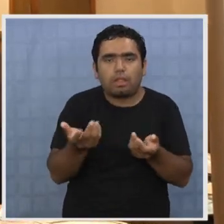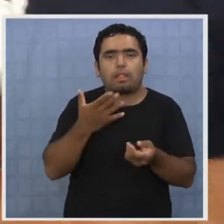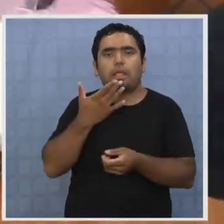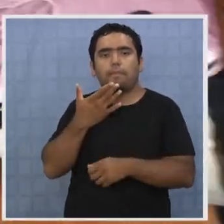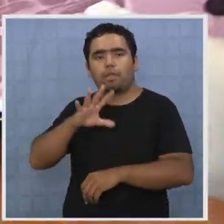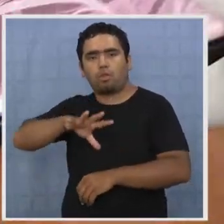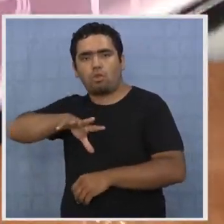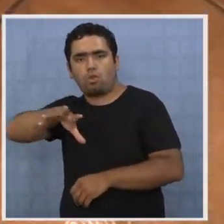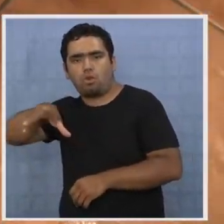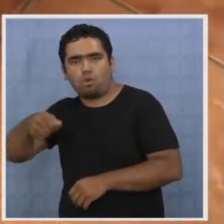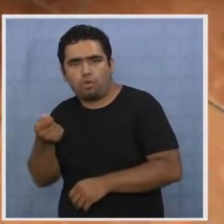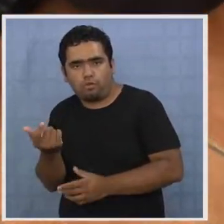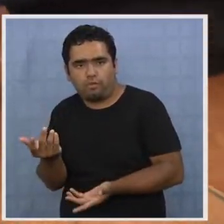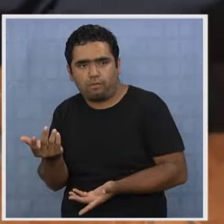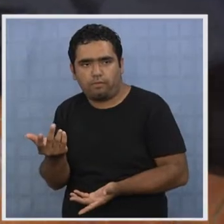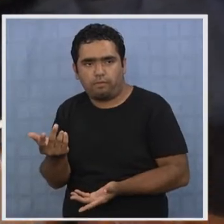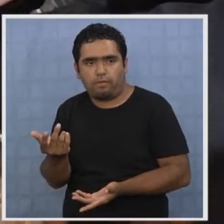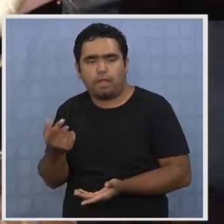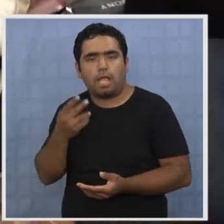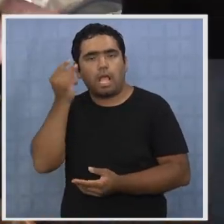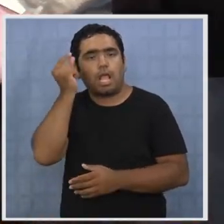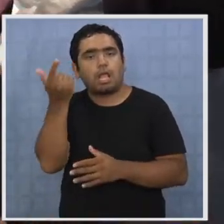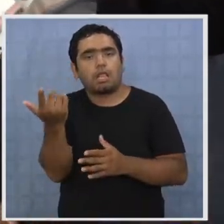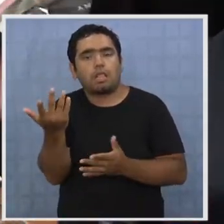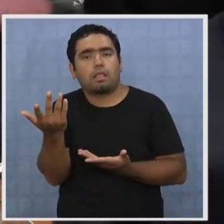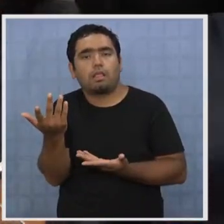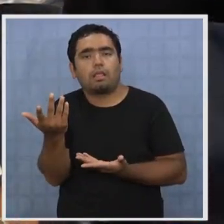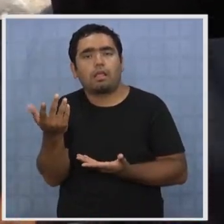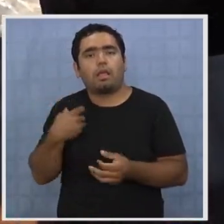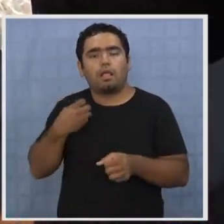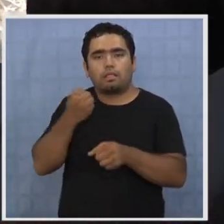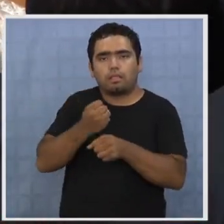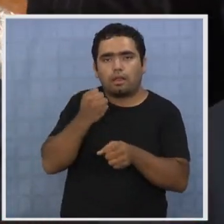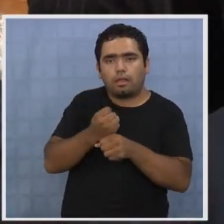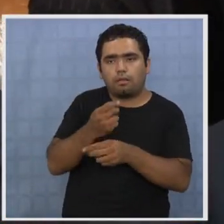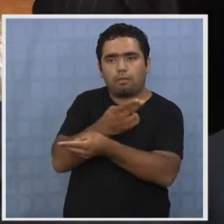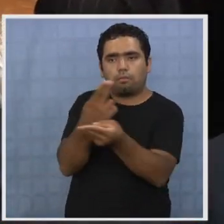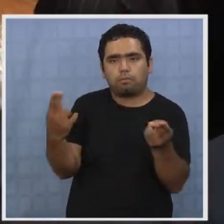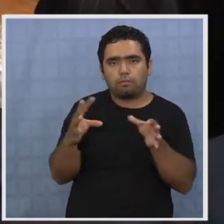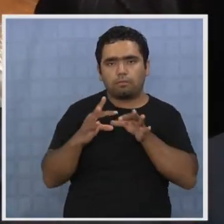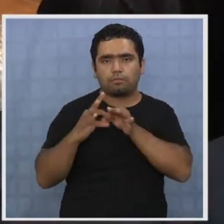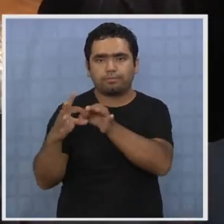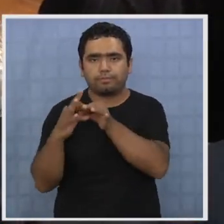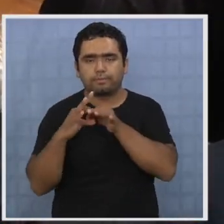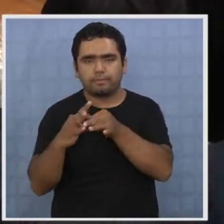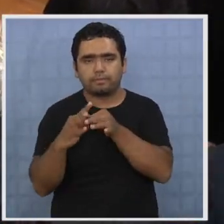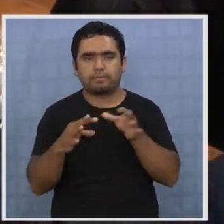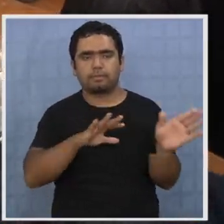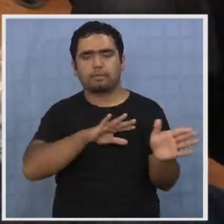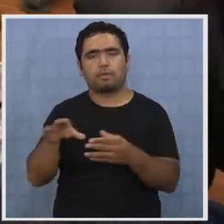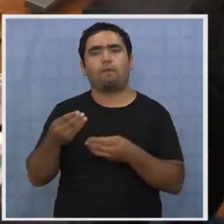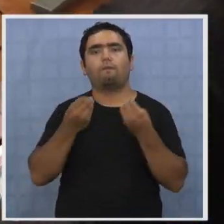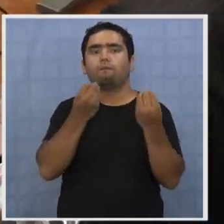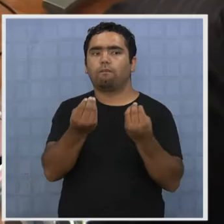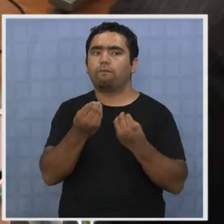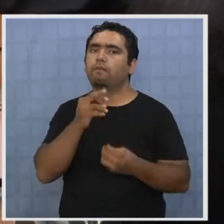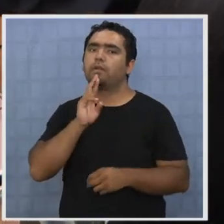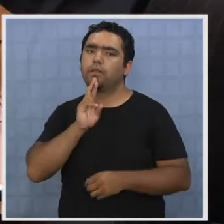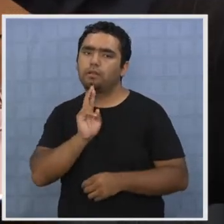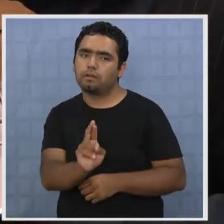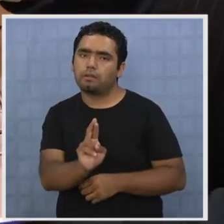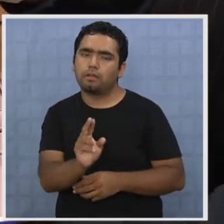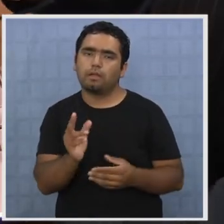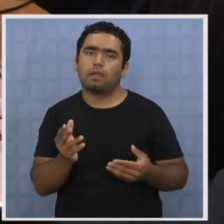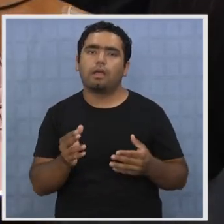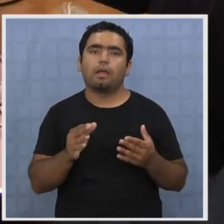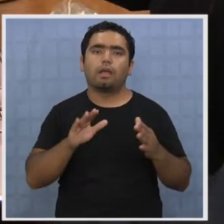de robos. Y la idea cierta es trabajar comúnmente con las policías. Han tenido muy buenos resultados en lo